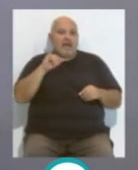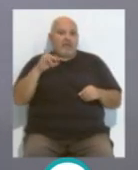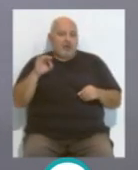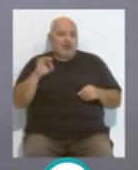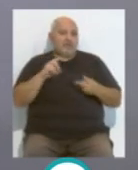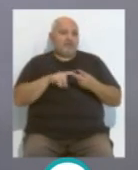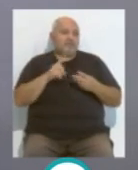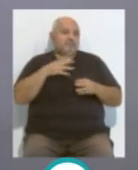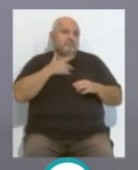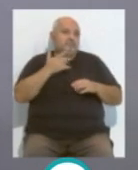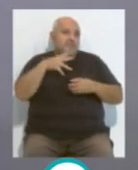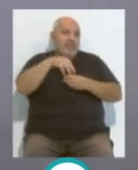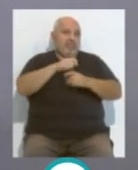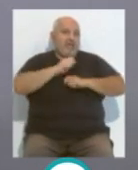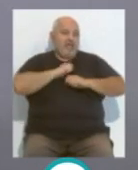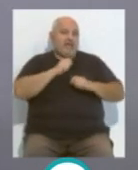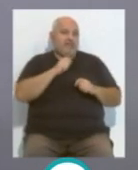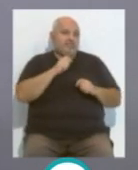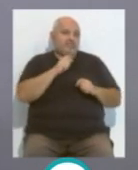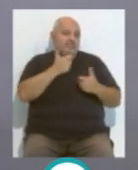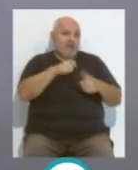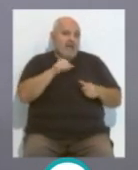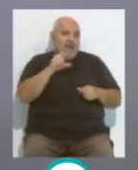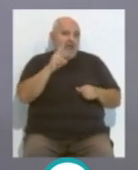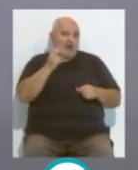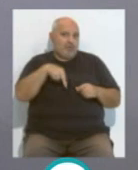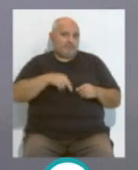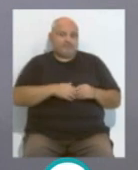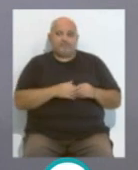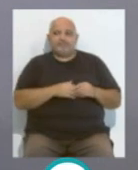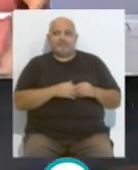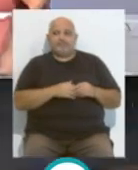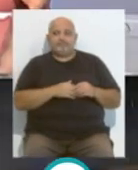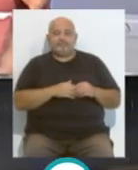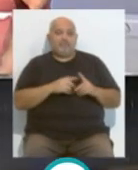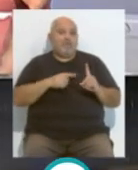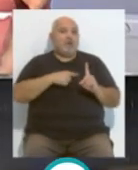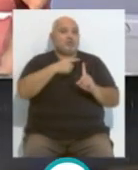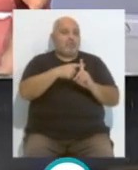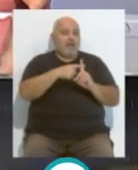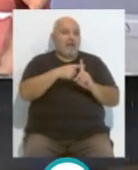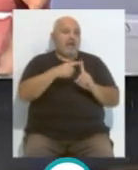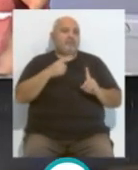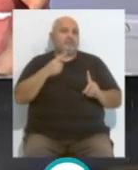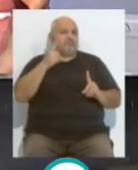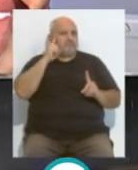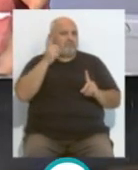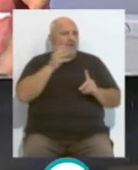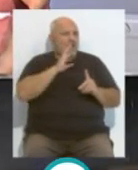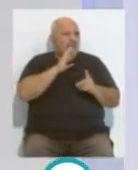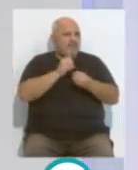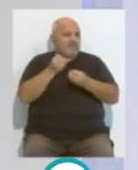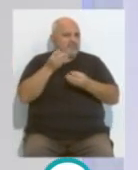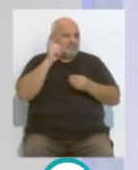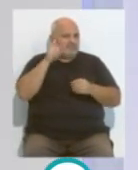y también la aportación de Tomás Alarcón. Sumado, además, no sé si lo has comentado,